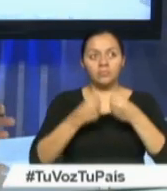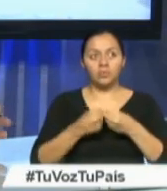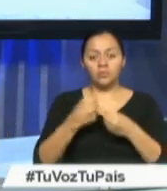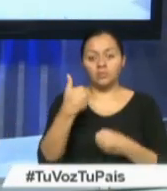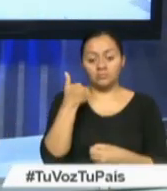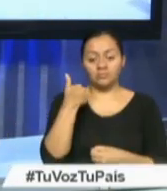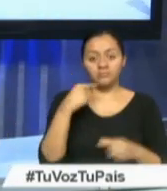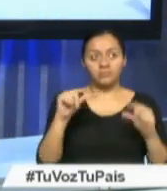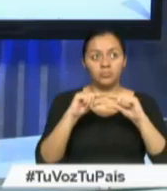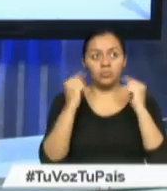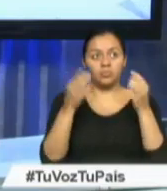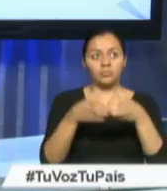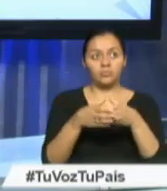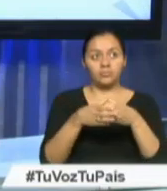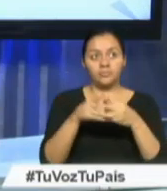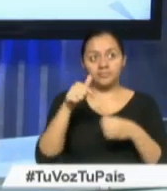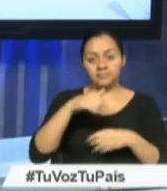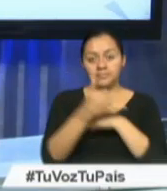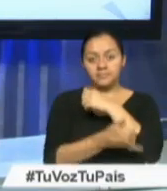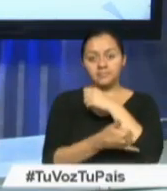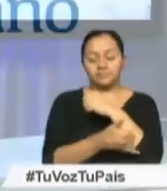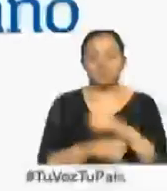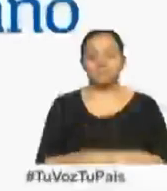tiene Este grupo poblacional en esa nación